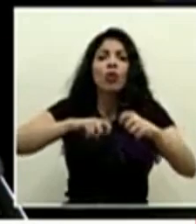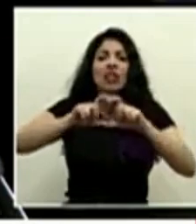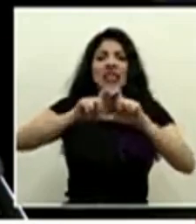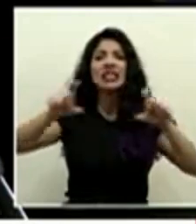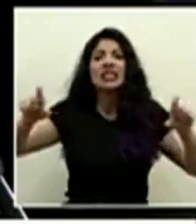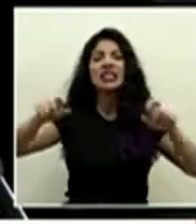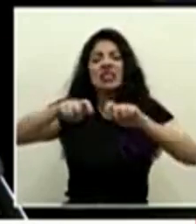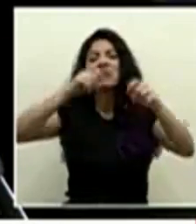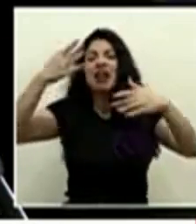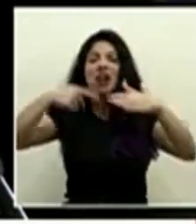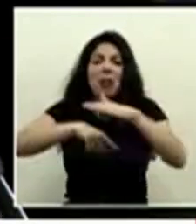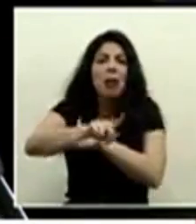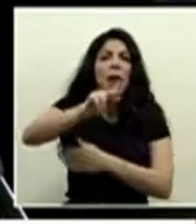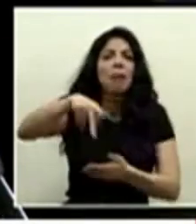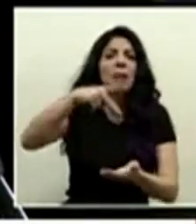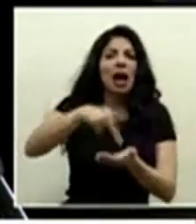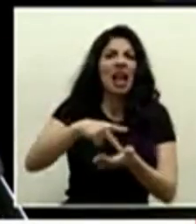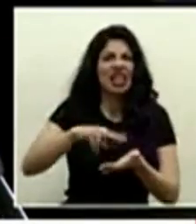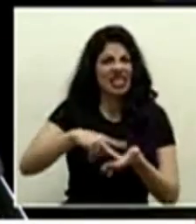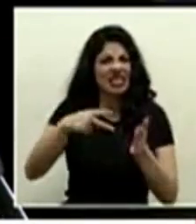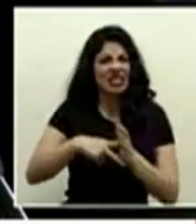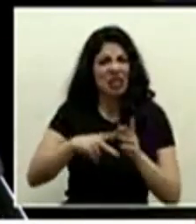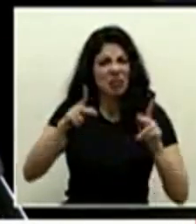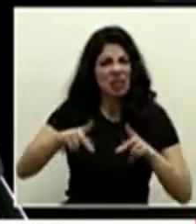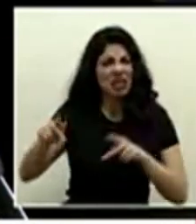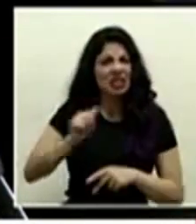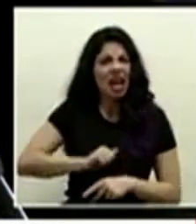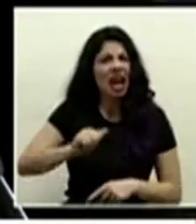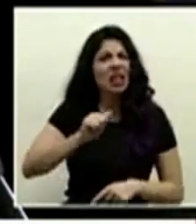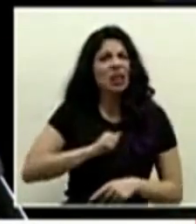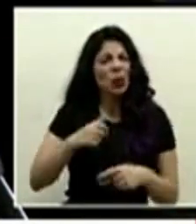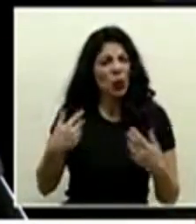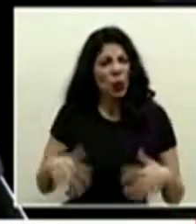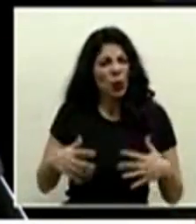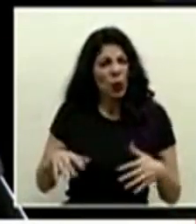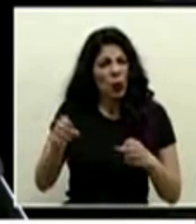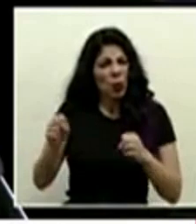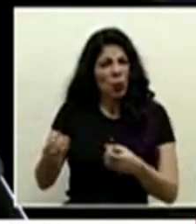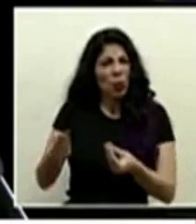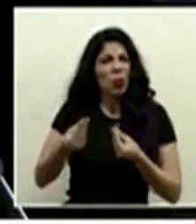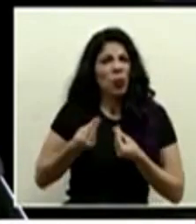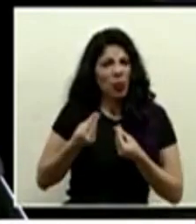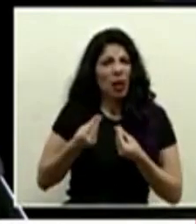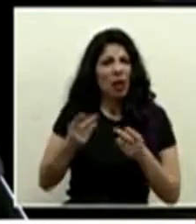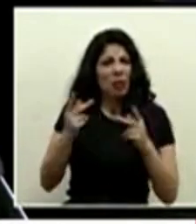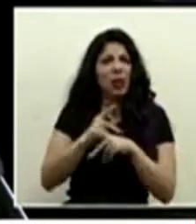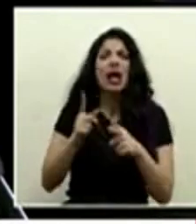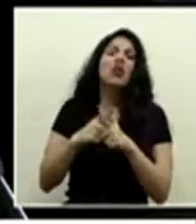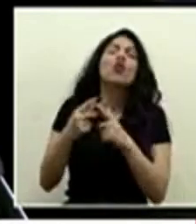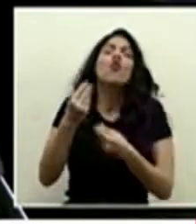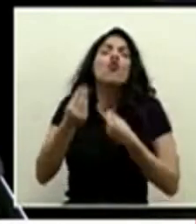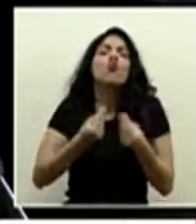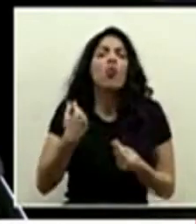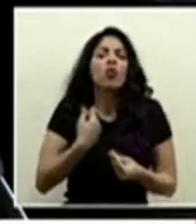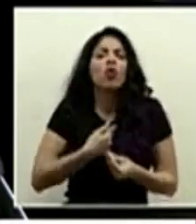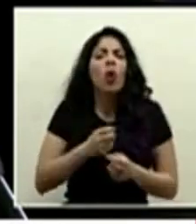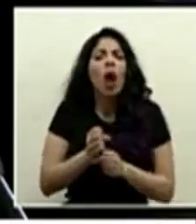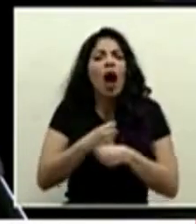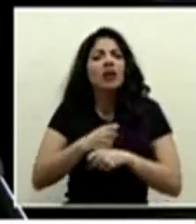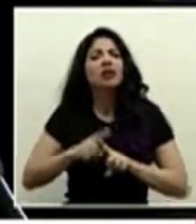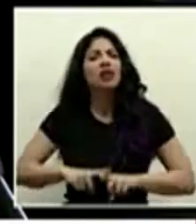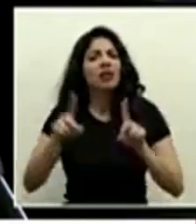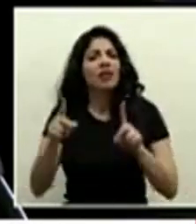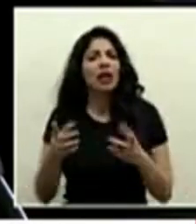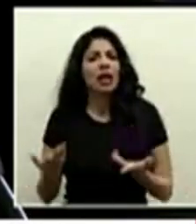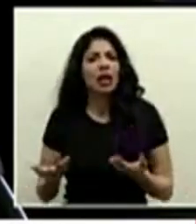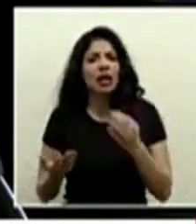metido a parques entonces es un comportamiento continuo que podría llevarnos precisamente a eso entonces quiero saber si hay algo que nos hace distintos y si fue